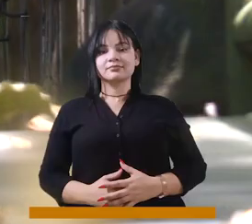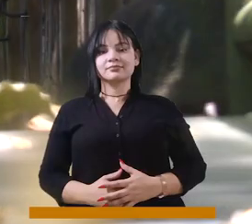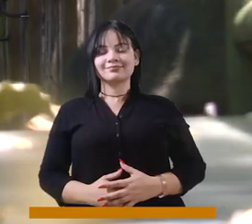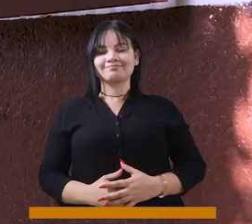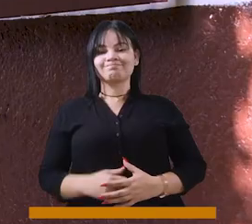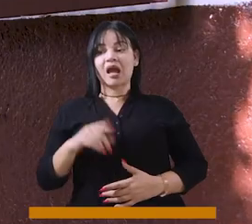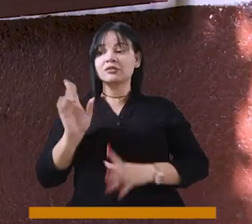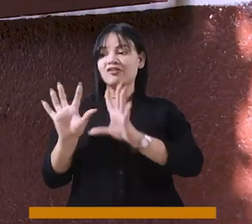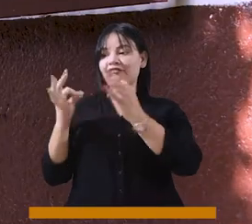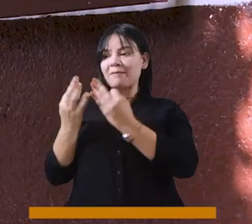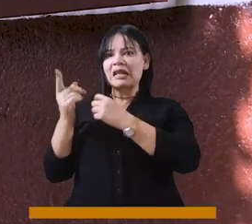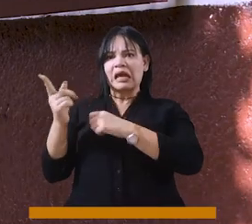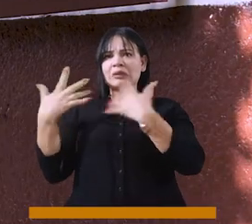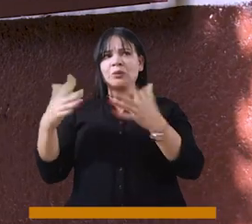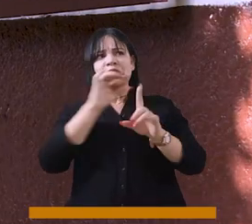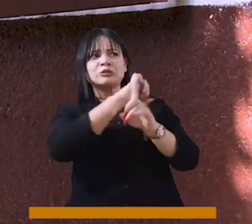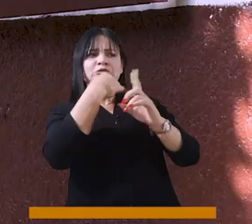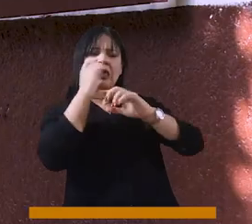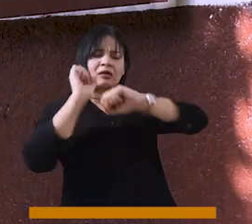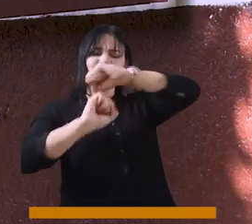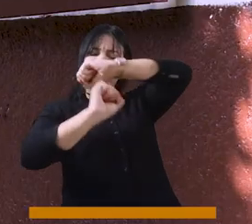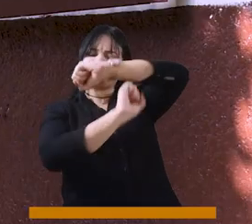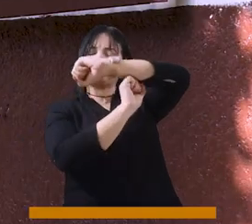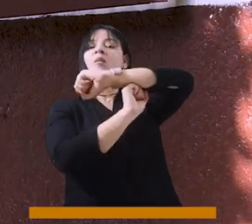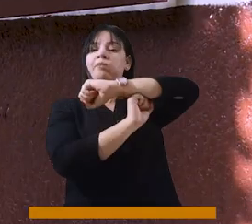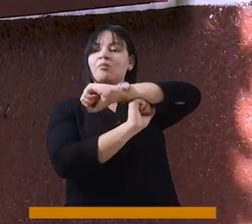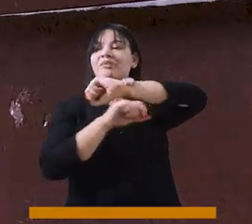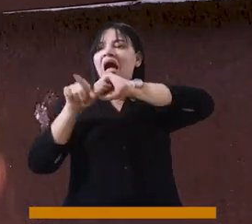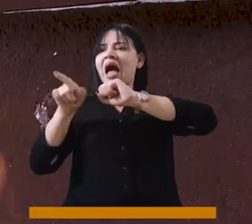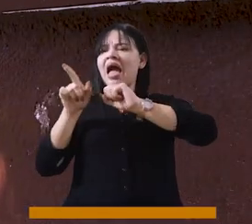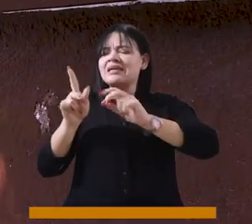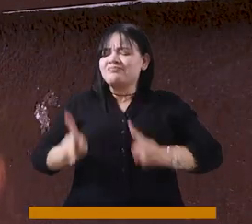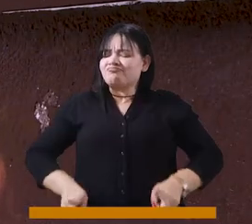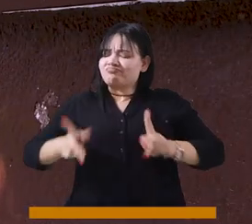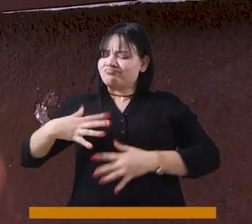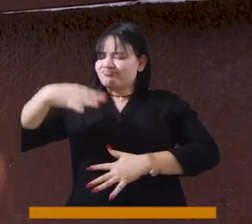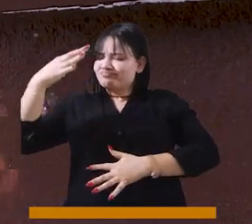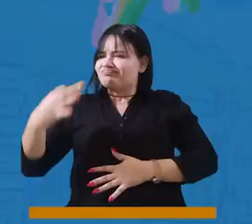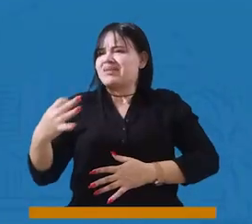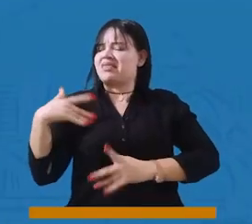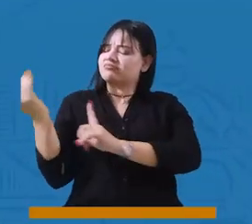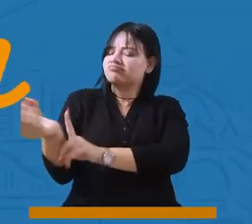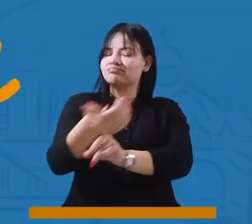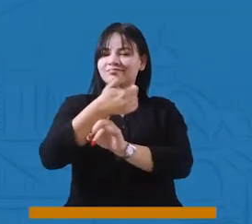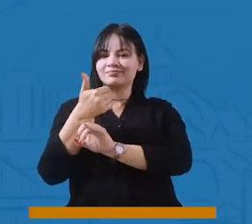La familia es el núcleo de la sociedad y el santuario donde se custodia la dignidad de la vida humana.